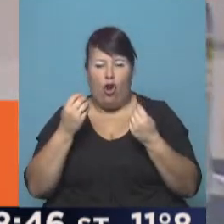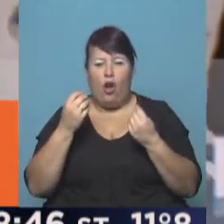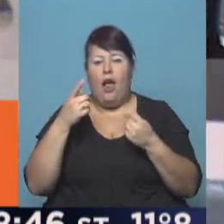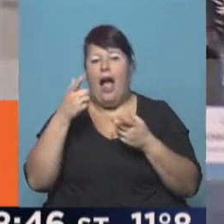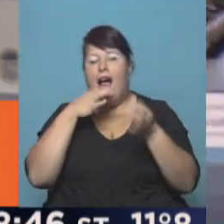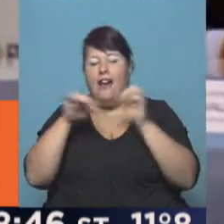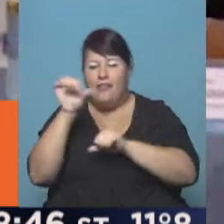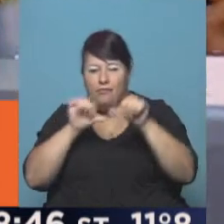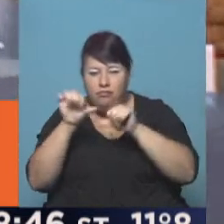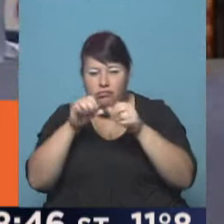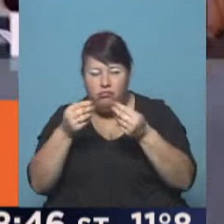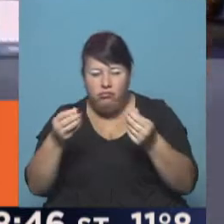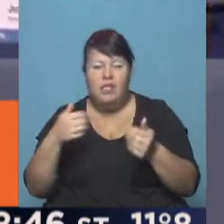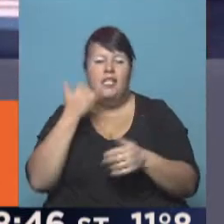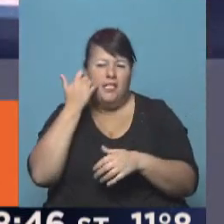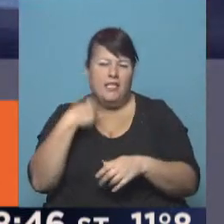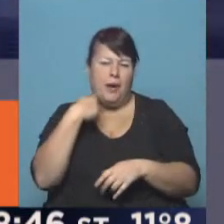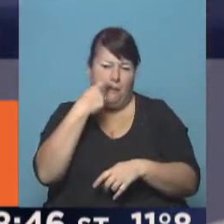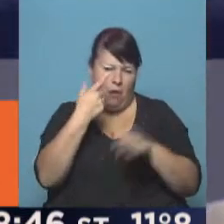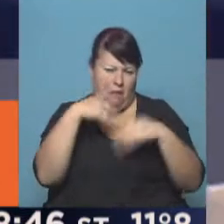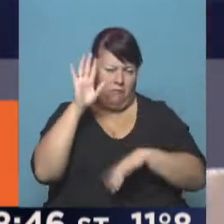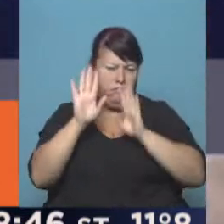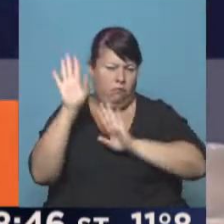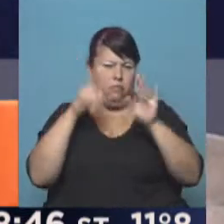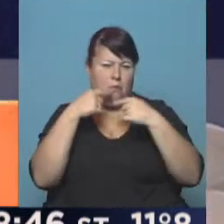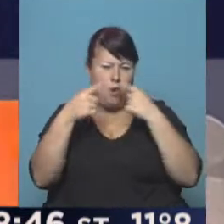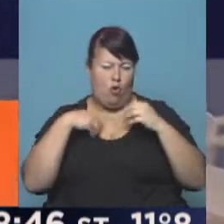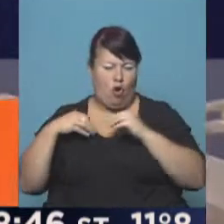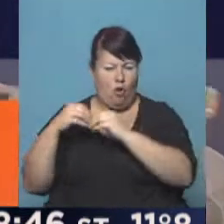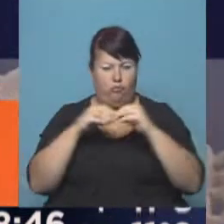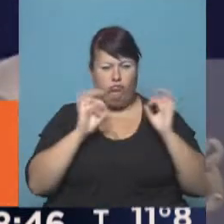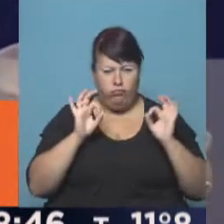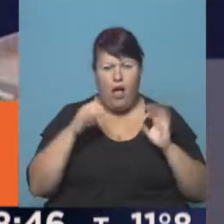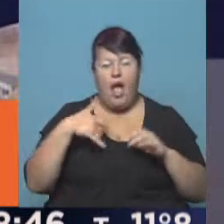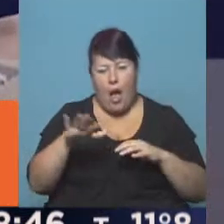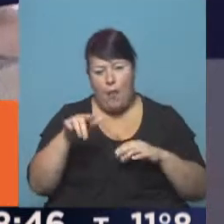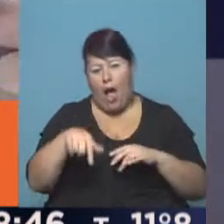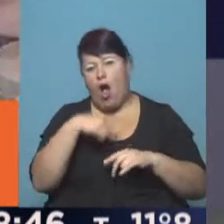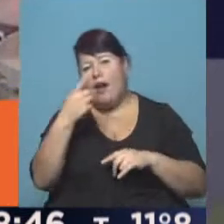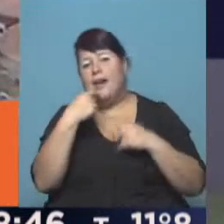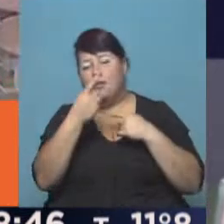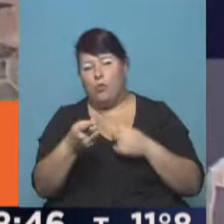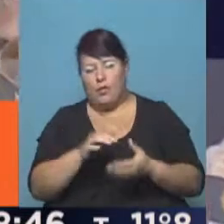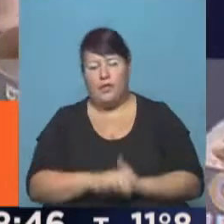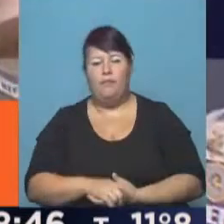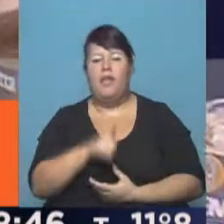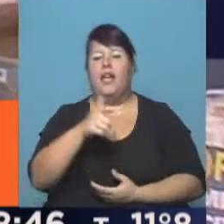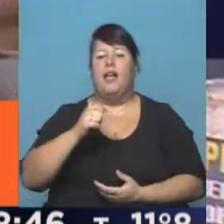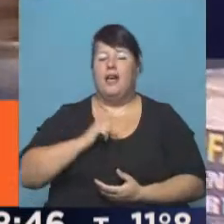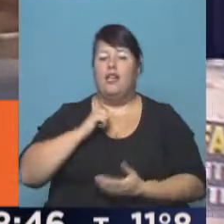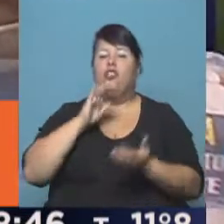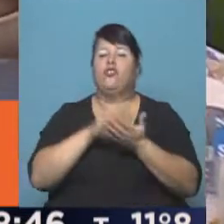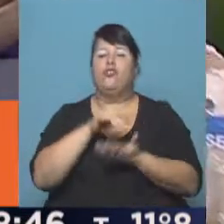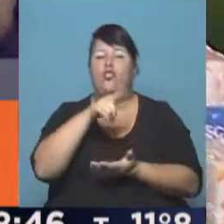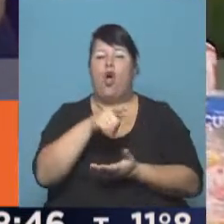precursores químicos. Ya hemos preguntado a la mayoría de los colegas, vamos a compartir esta respuesta. ...de General de la Gendarmería en materia